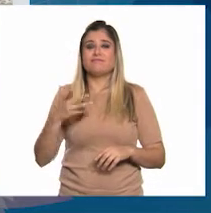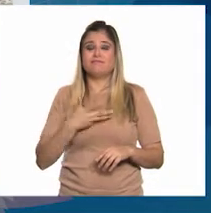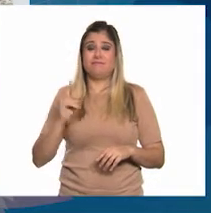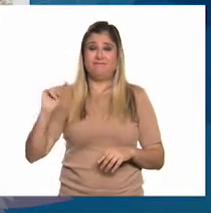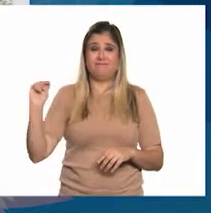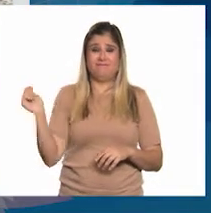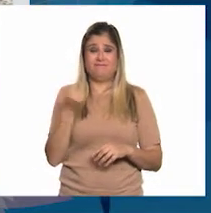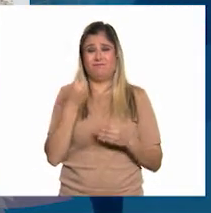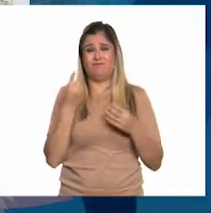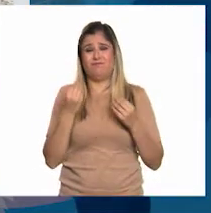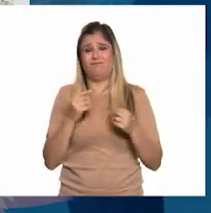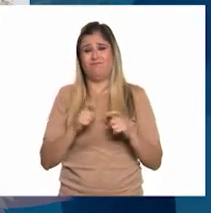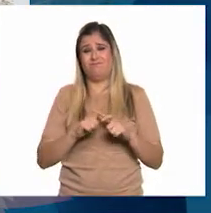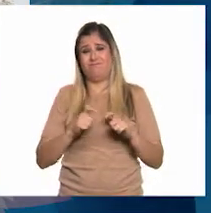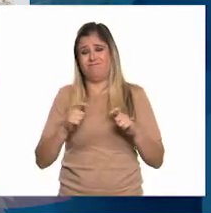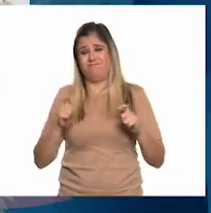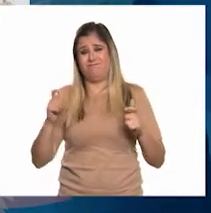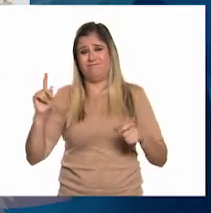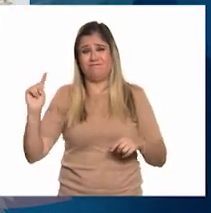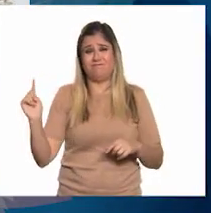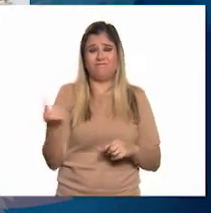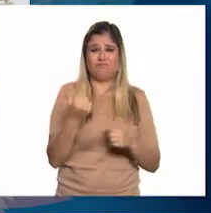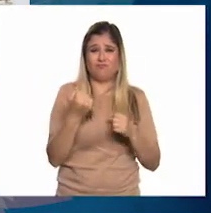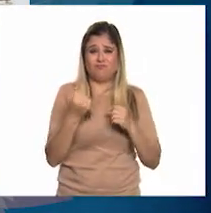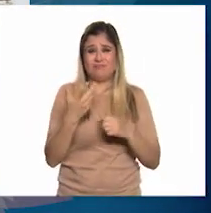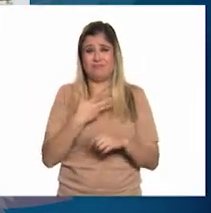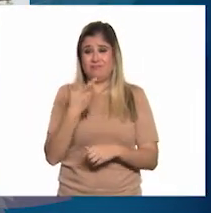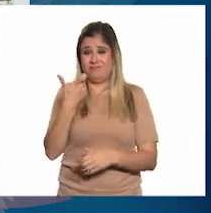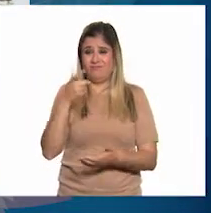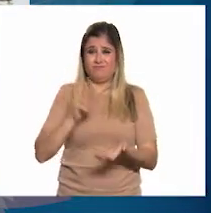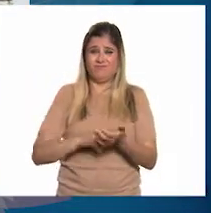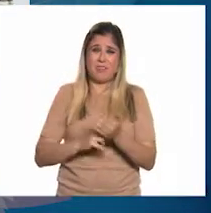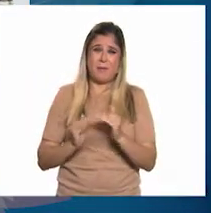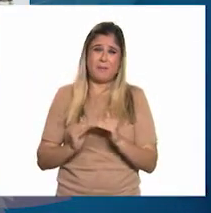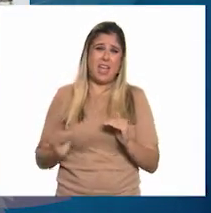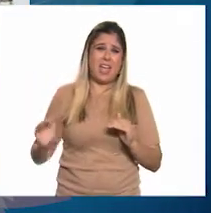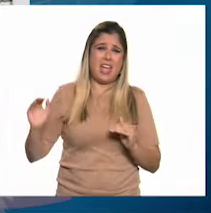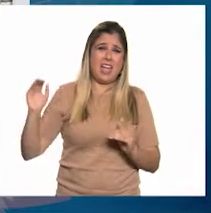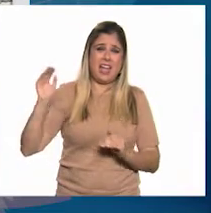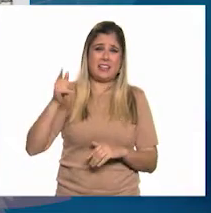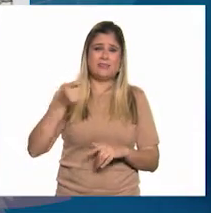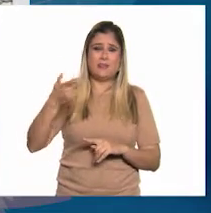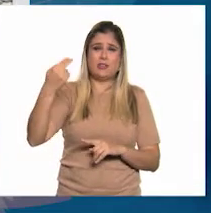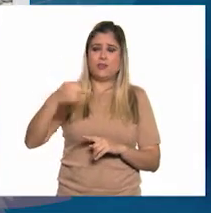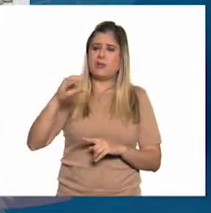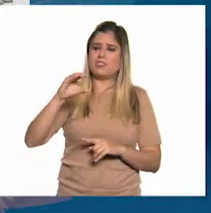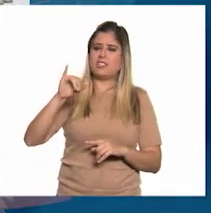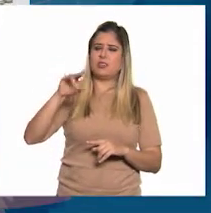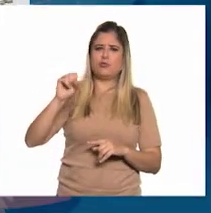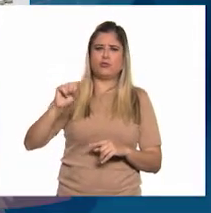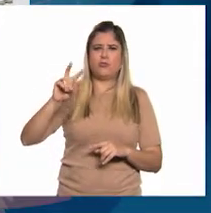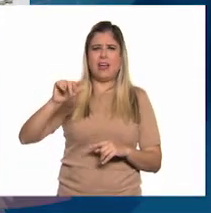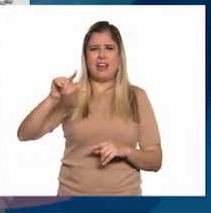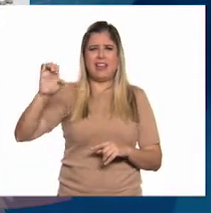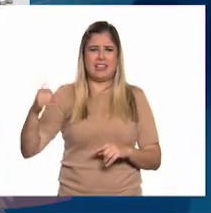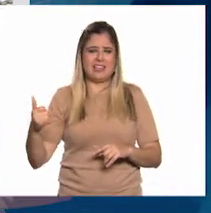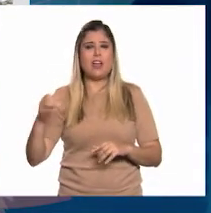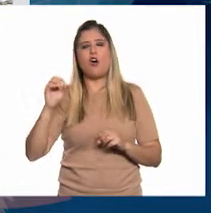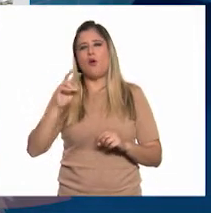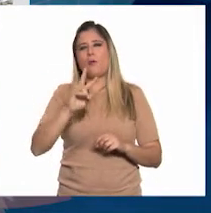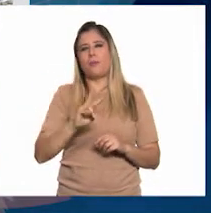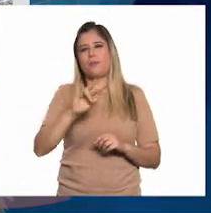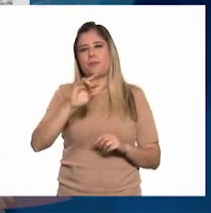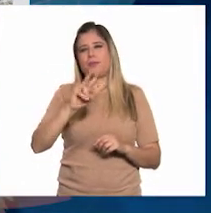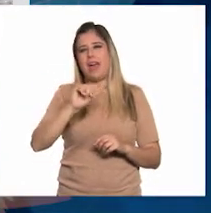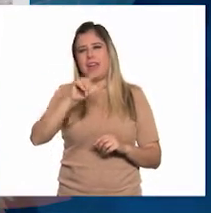tecnología y un fuerte poder económico, es el denominado Silicon Valley o Valle del Cilicio.